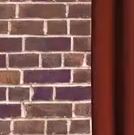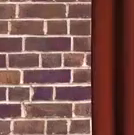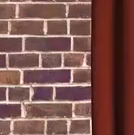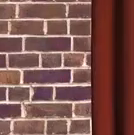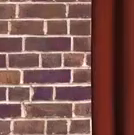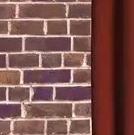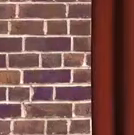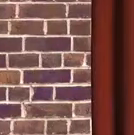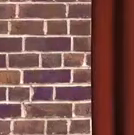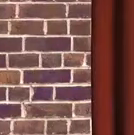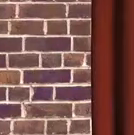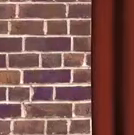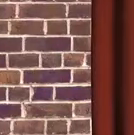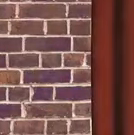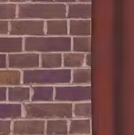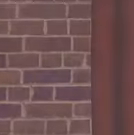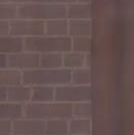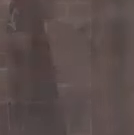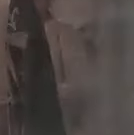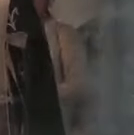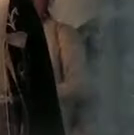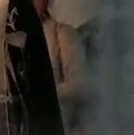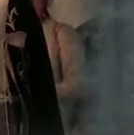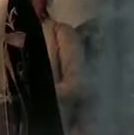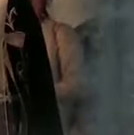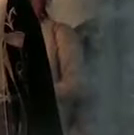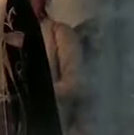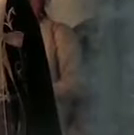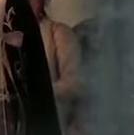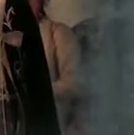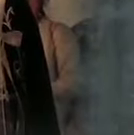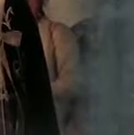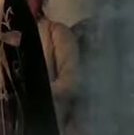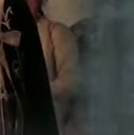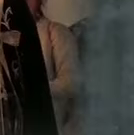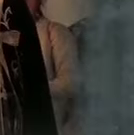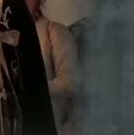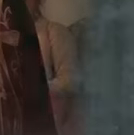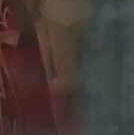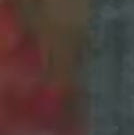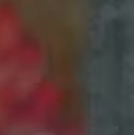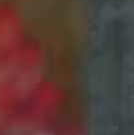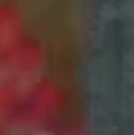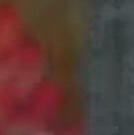relucir su talento para la actuación. Madeinusa le valió distintos reconocimientos, tanto a a